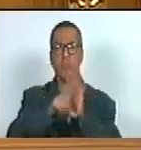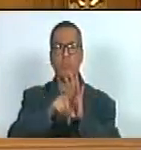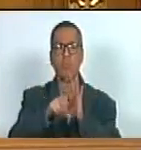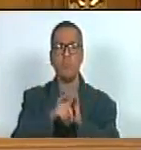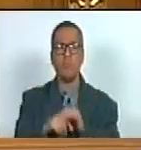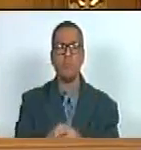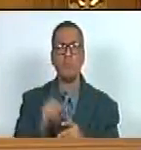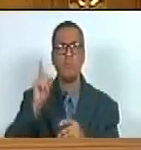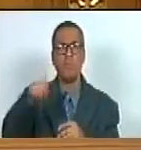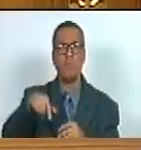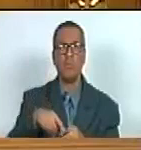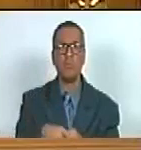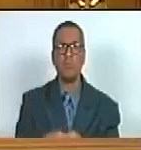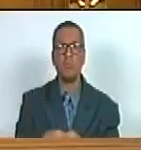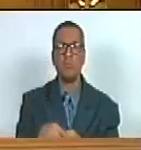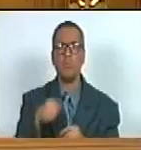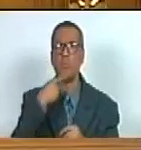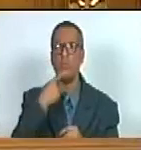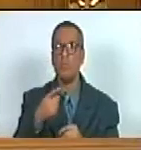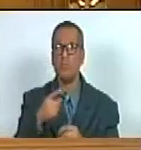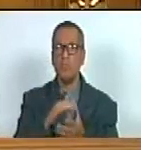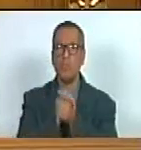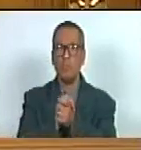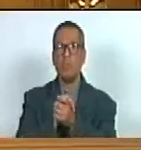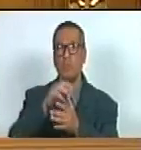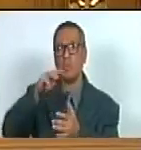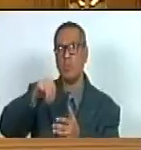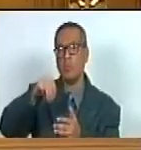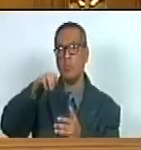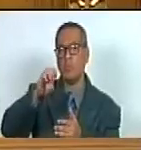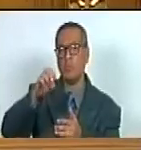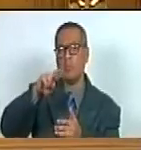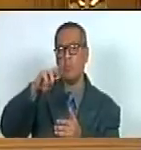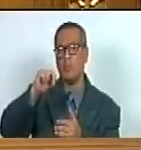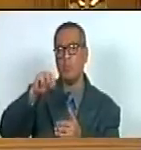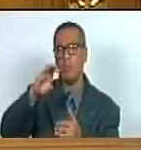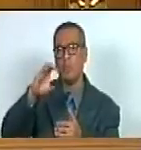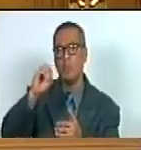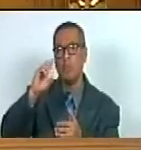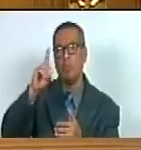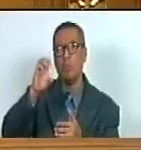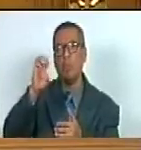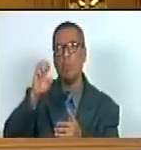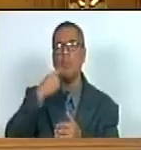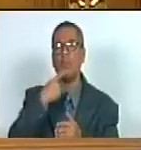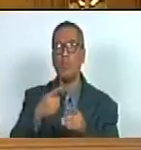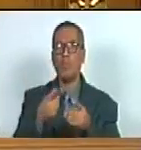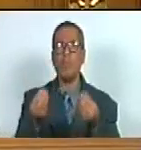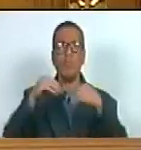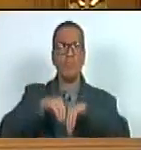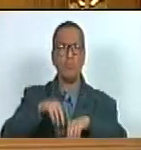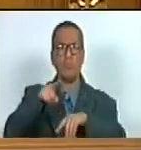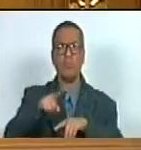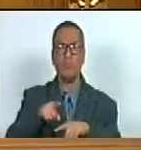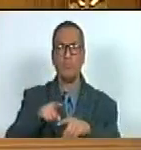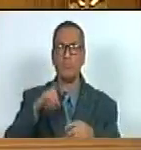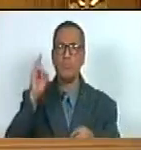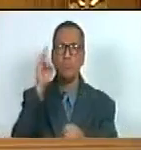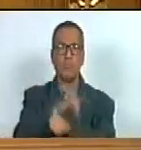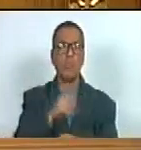además como lo decía la colega Mercedes en la exposición y lo planteé el acuerdo viola